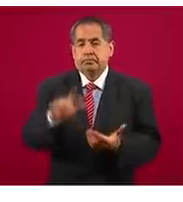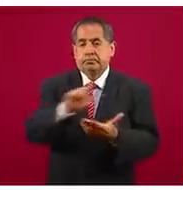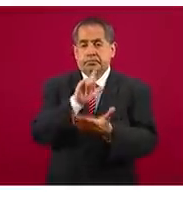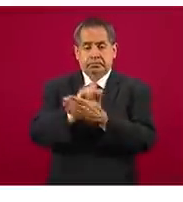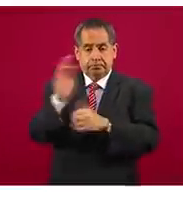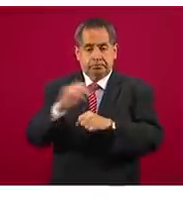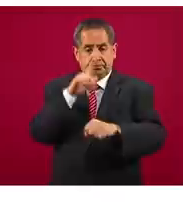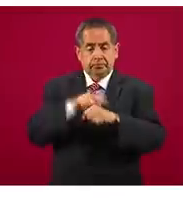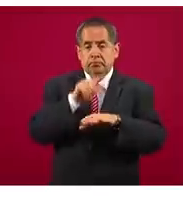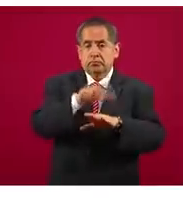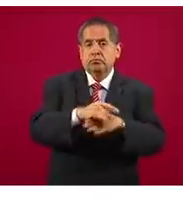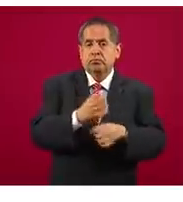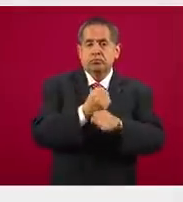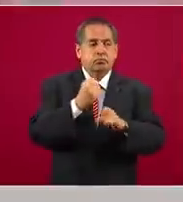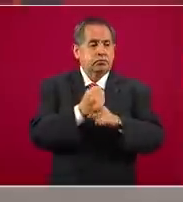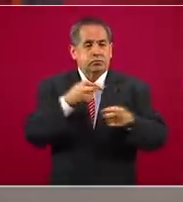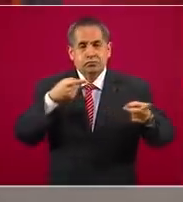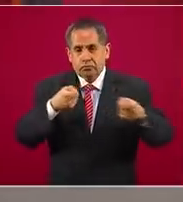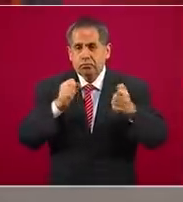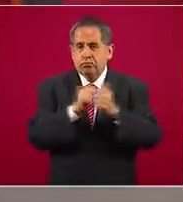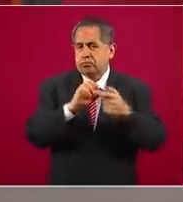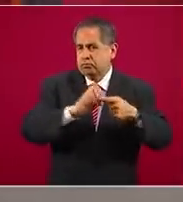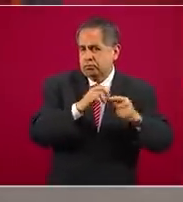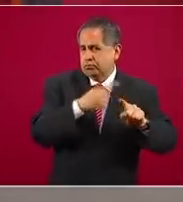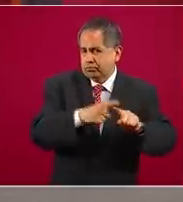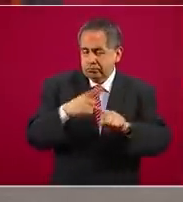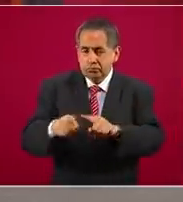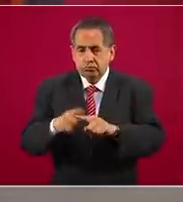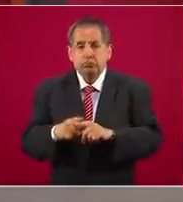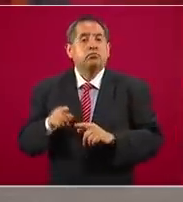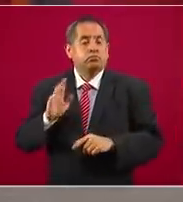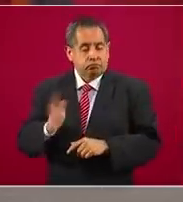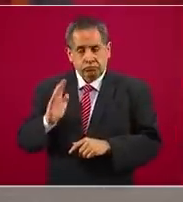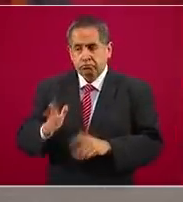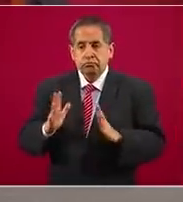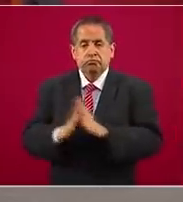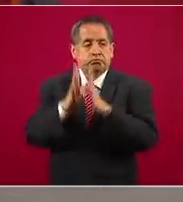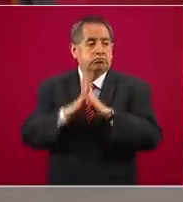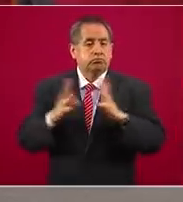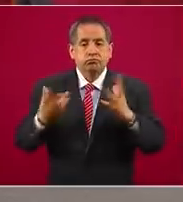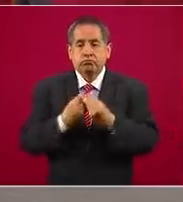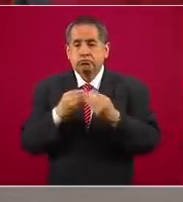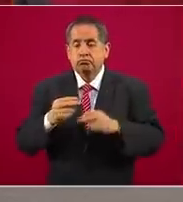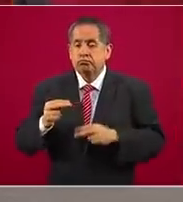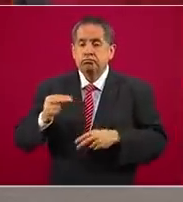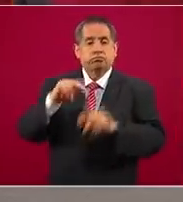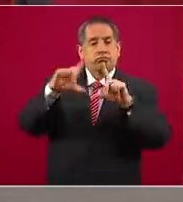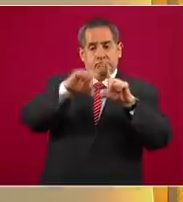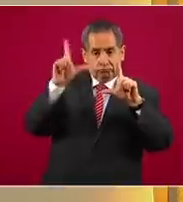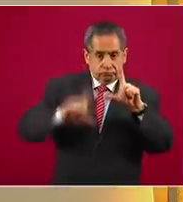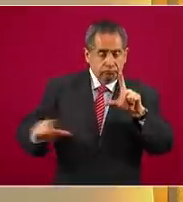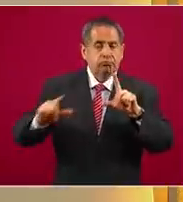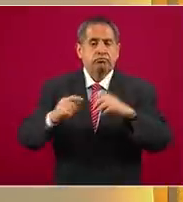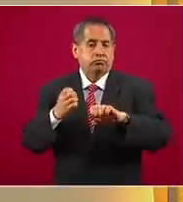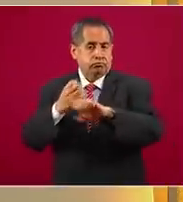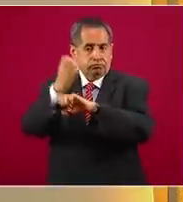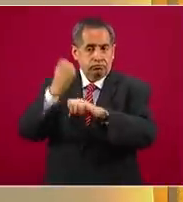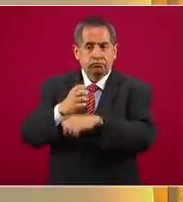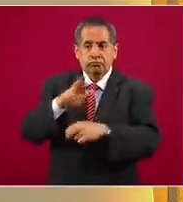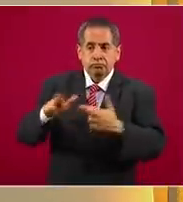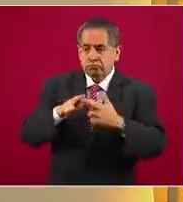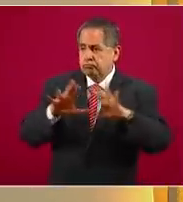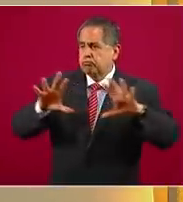Fuego y Control de Explosivos, la participación en las coordinaciones nacionales, estatales y regionales de la Guardia Nacional, acciones